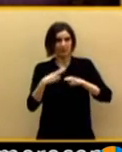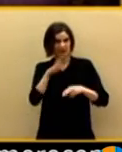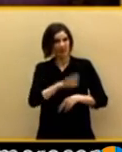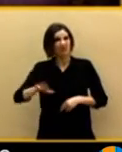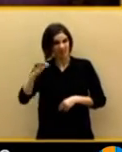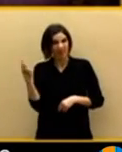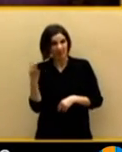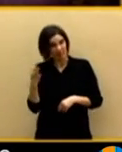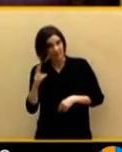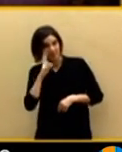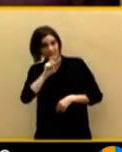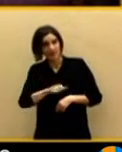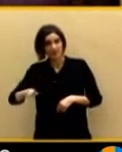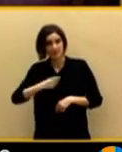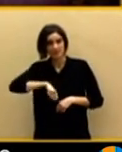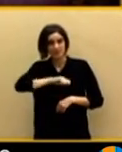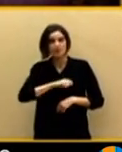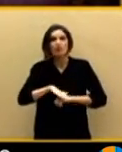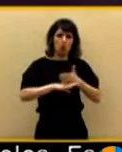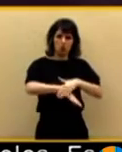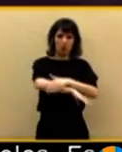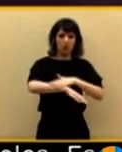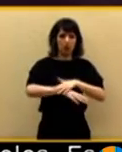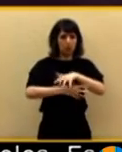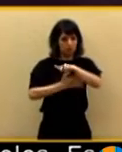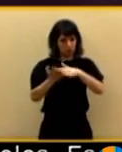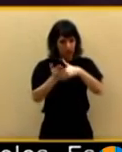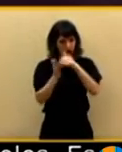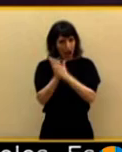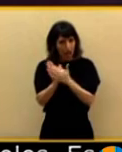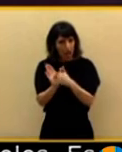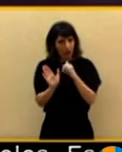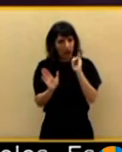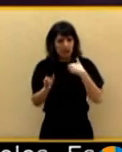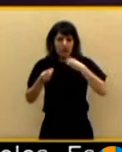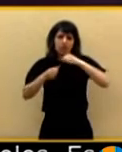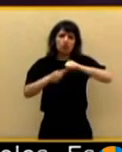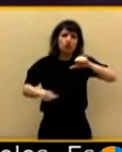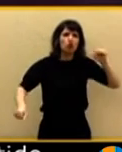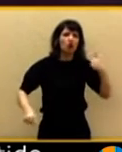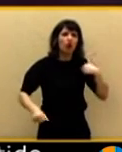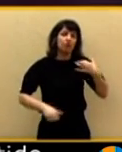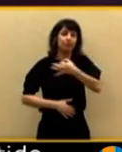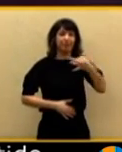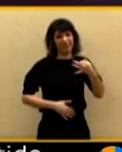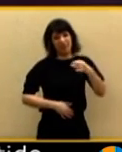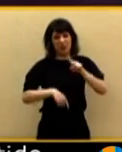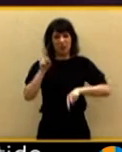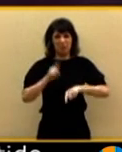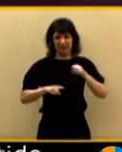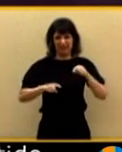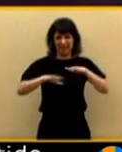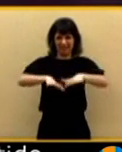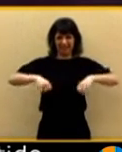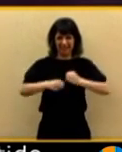de España va a hacer algo por rebajar el tono en lugar de acentuarlo? Pero no ha sido el único debate. Cayetana Álvarez de Toledo arremetía contra la